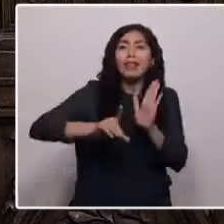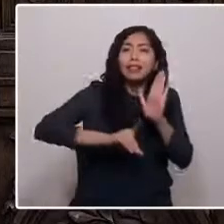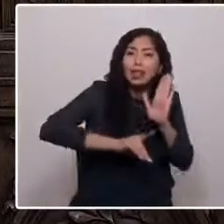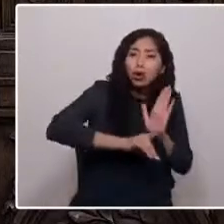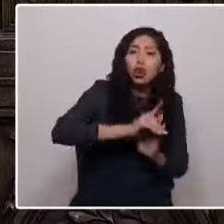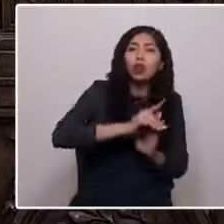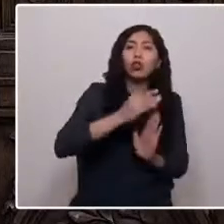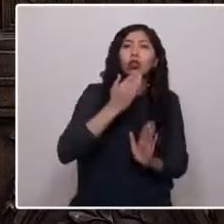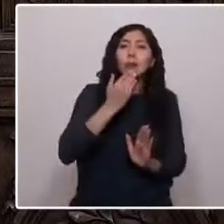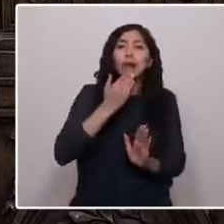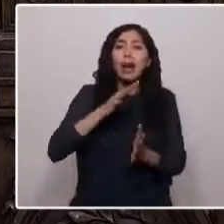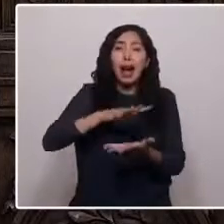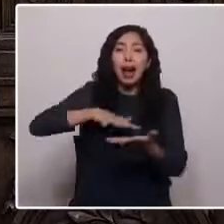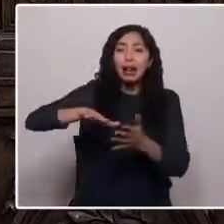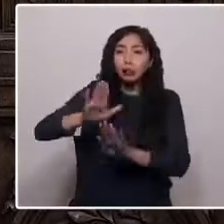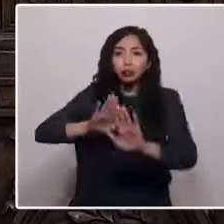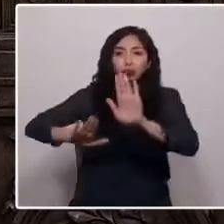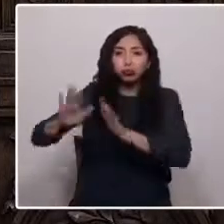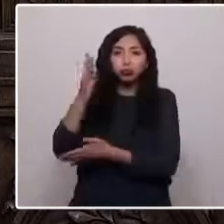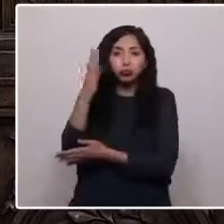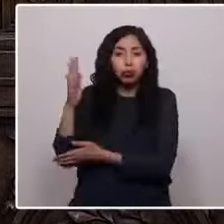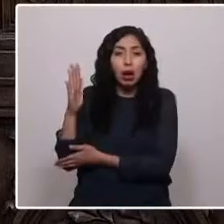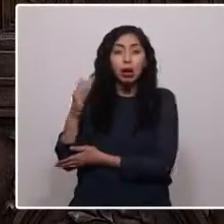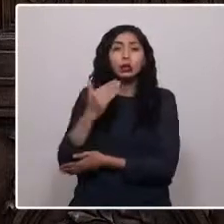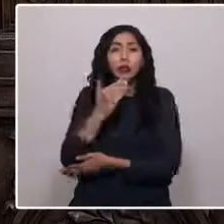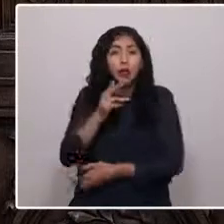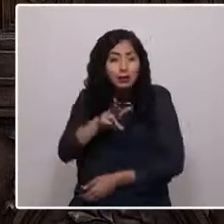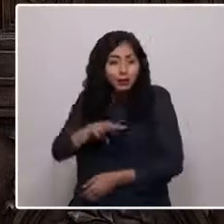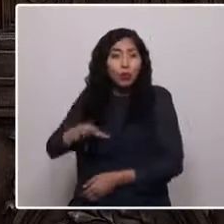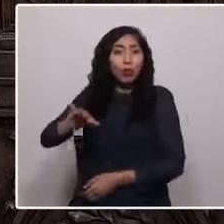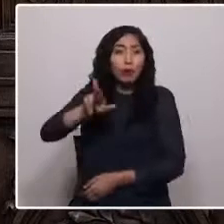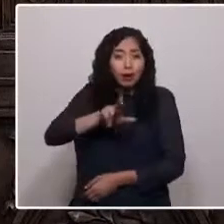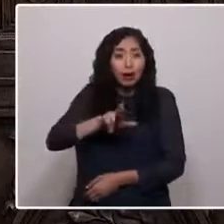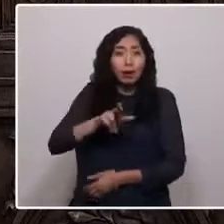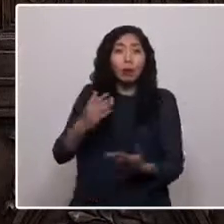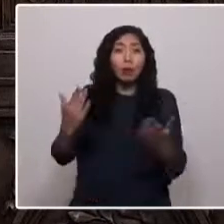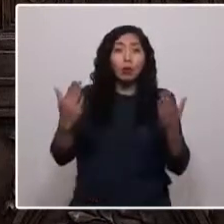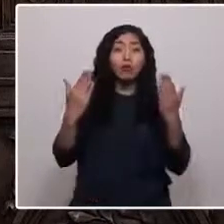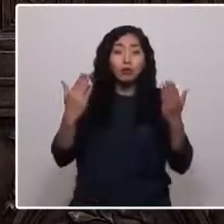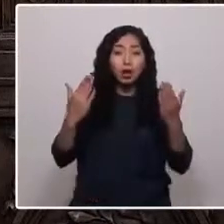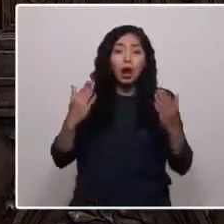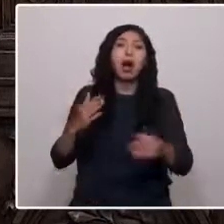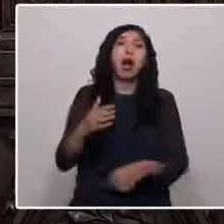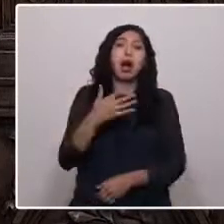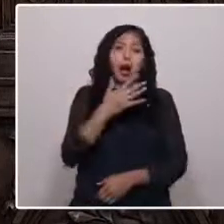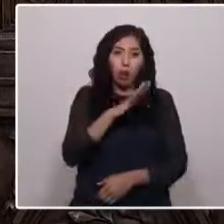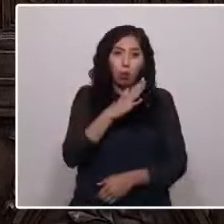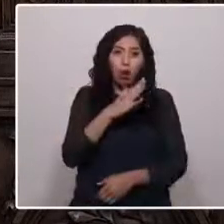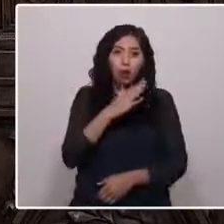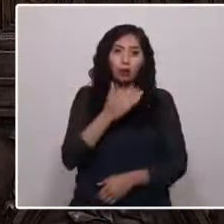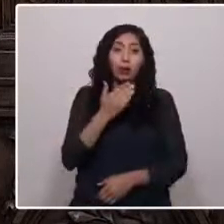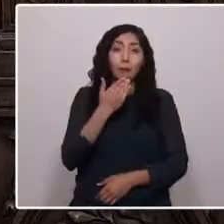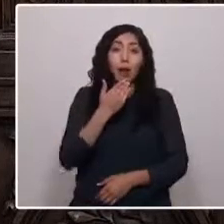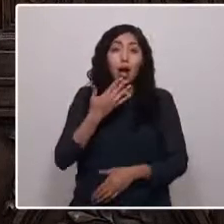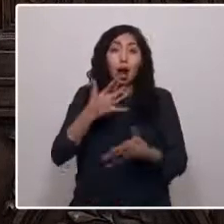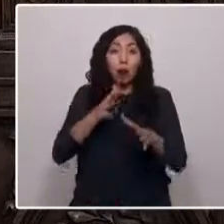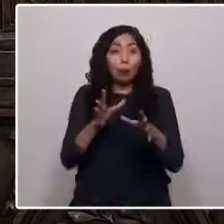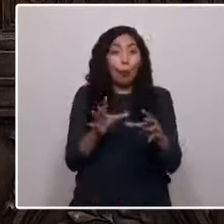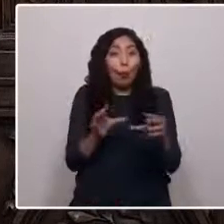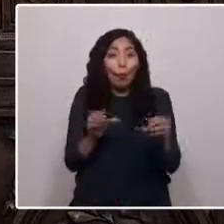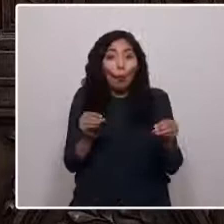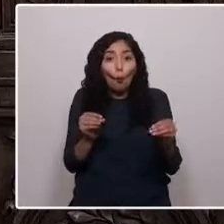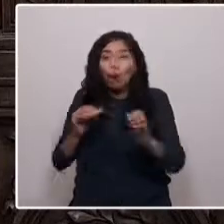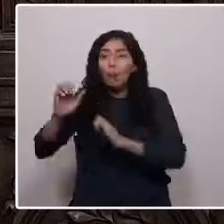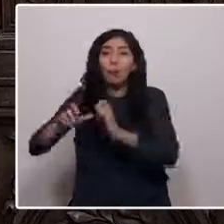áreas de conservación, para que recuperemos definitivamente el agua. La devolvamos a su cauce, para que los ríos